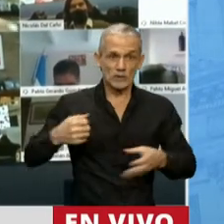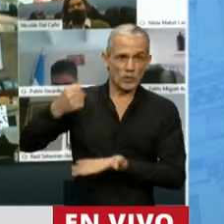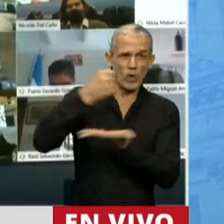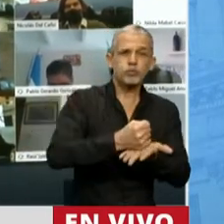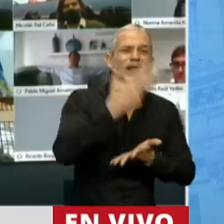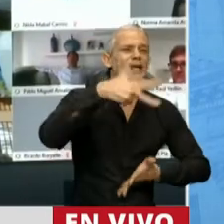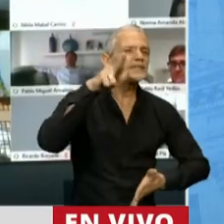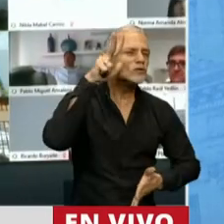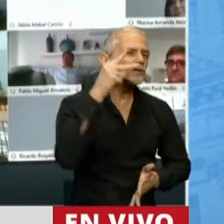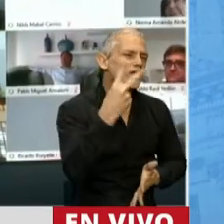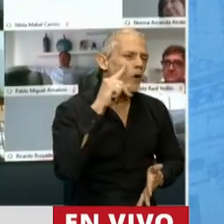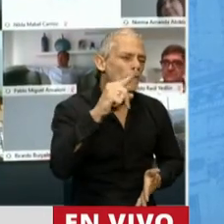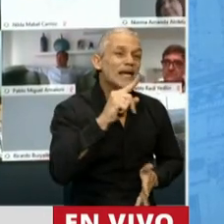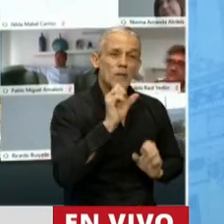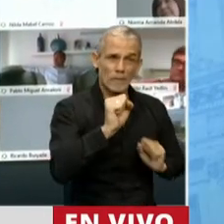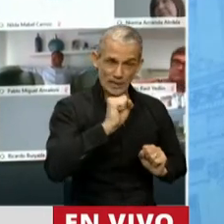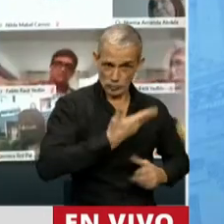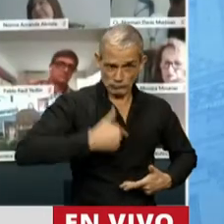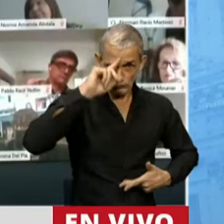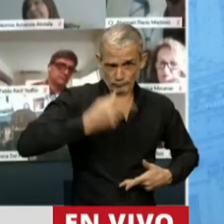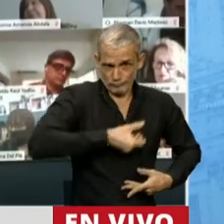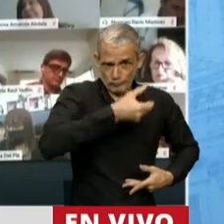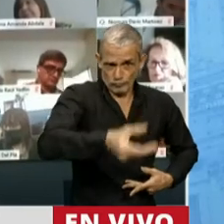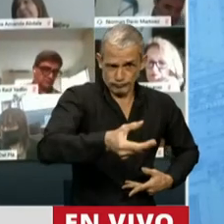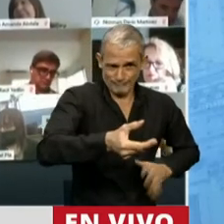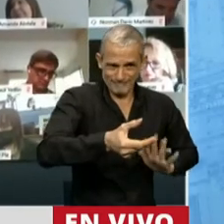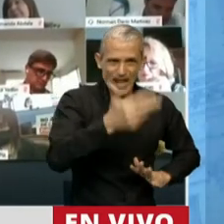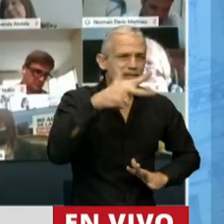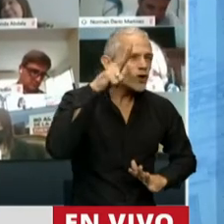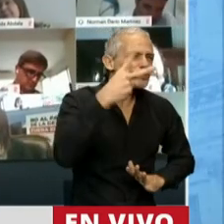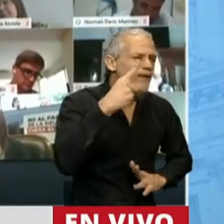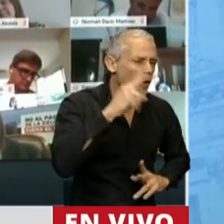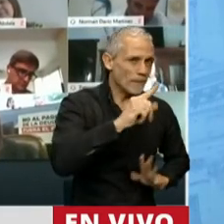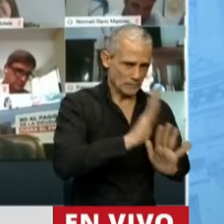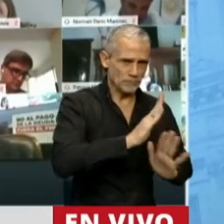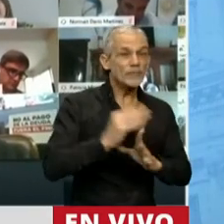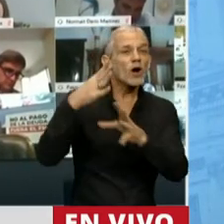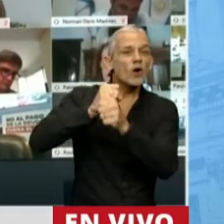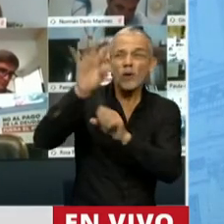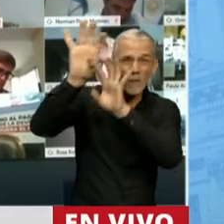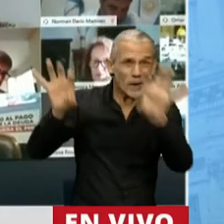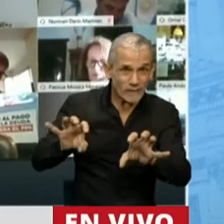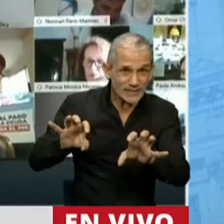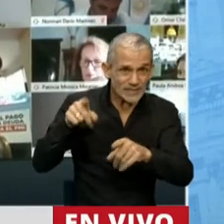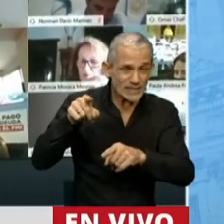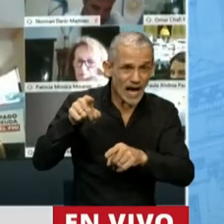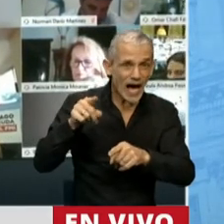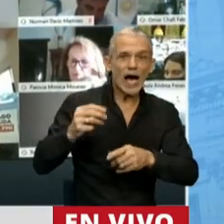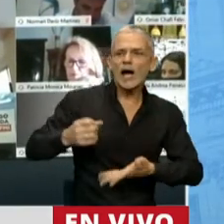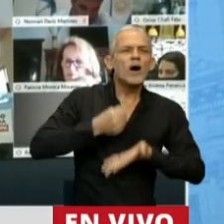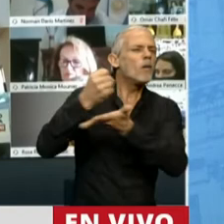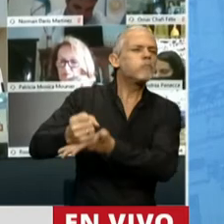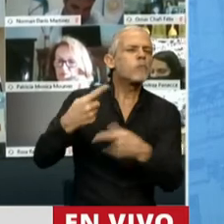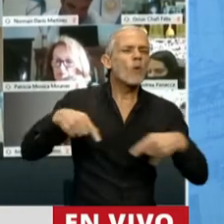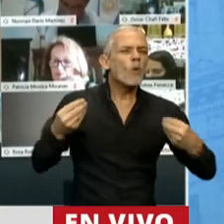382.000 pesos por parte del Estado Nacional, mientras que un ómnibus en el interior, el aporte del